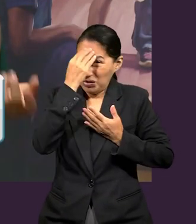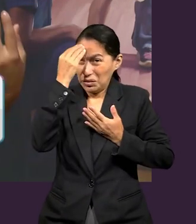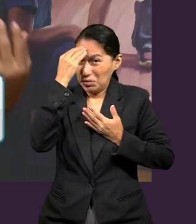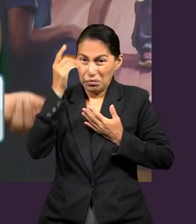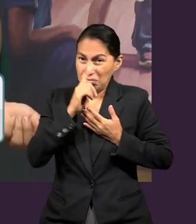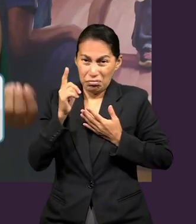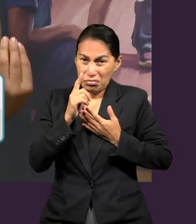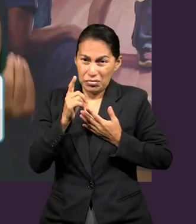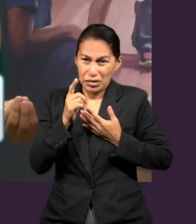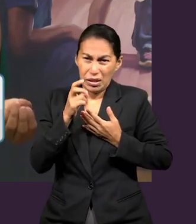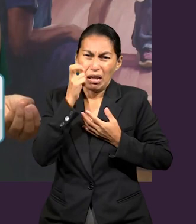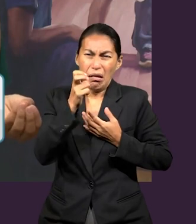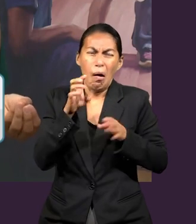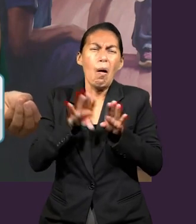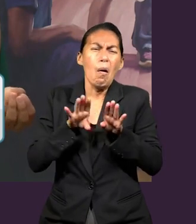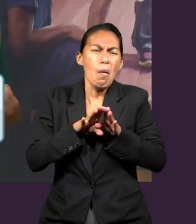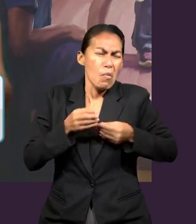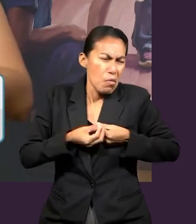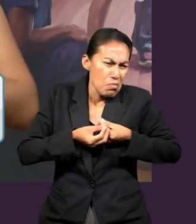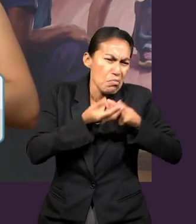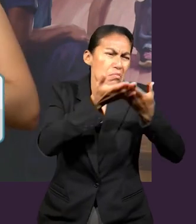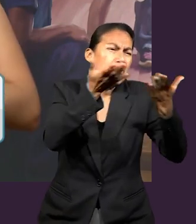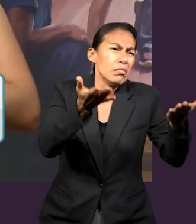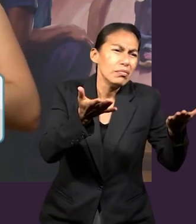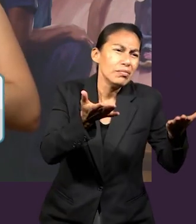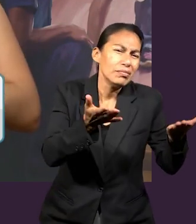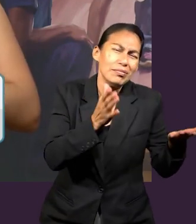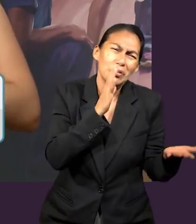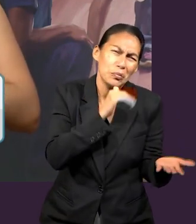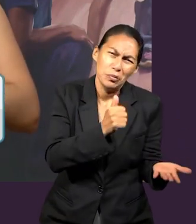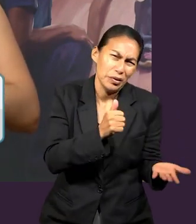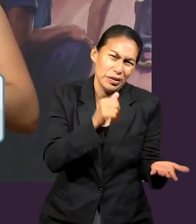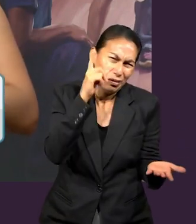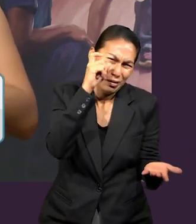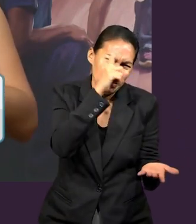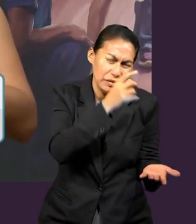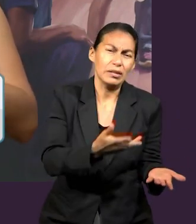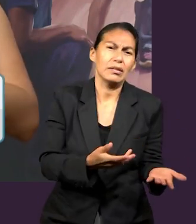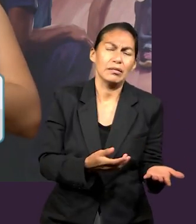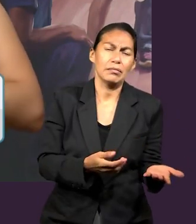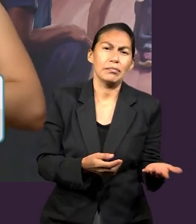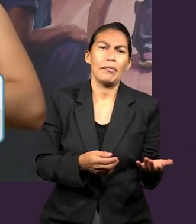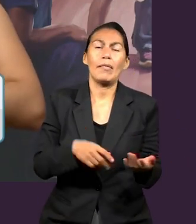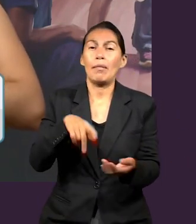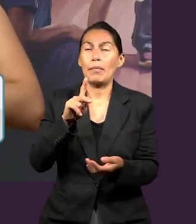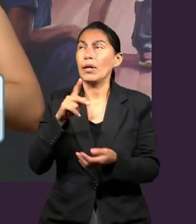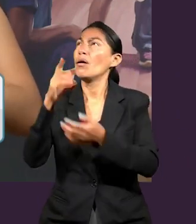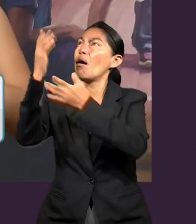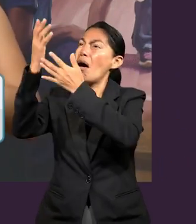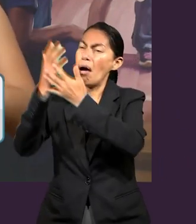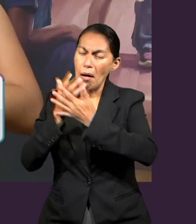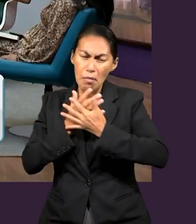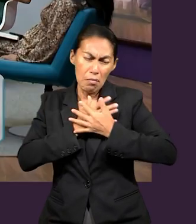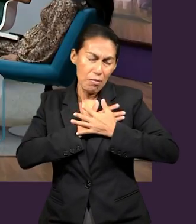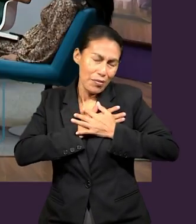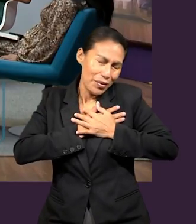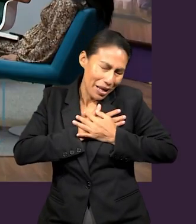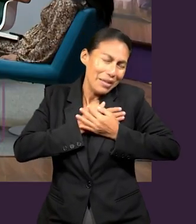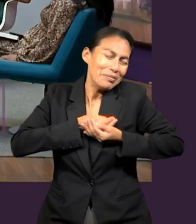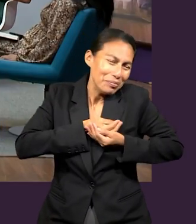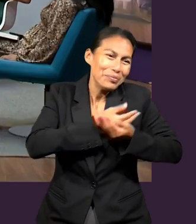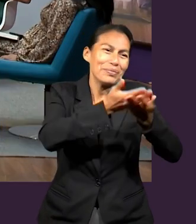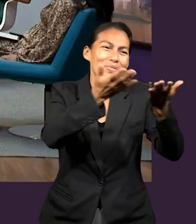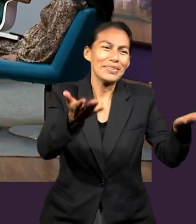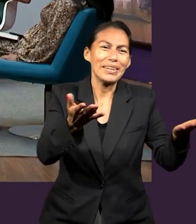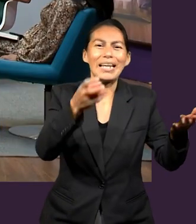Dios, de un amor que no conozco. Y hablo del amor porque creo que ello conlleva tanto la paz también como la felicidad.